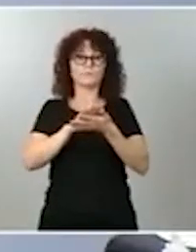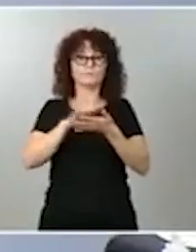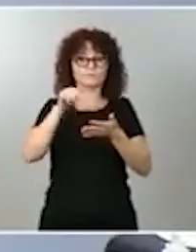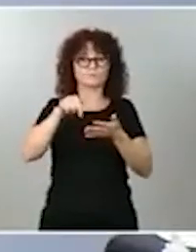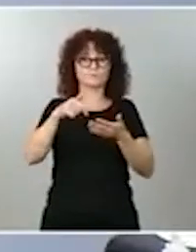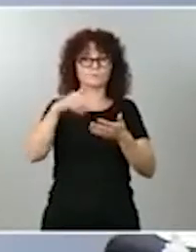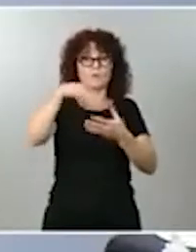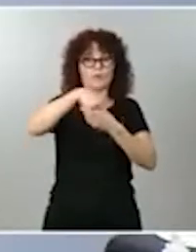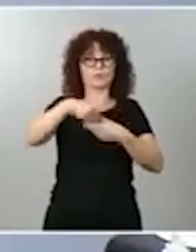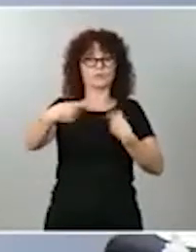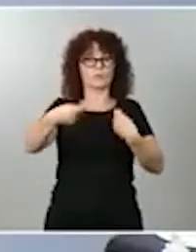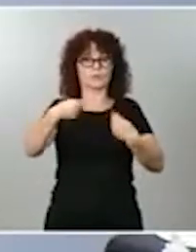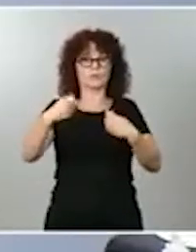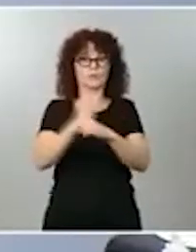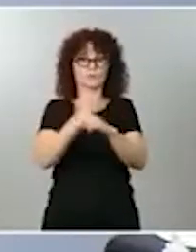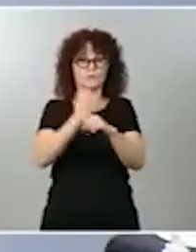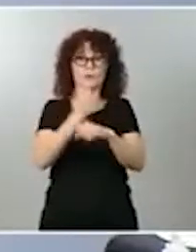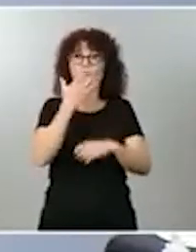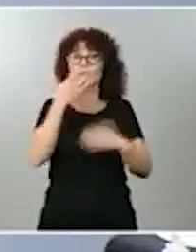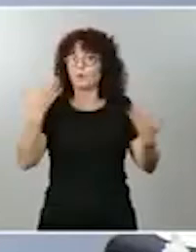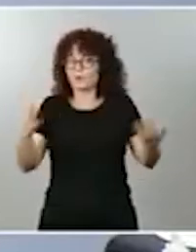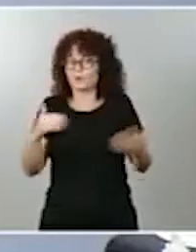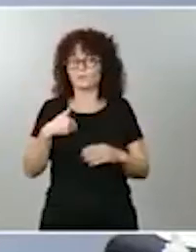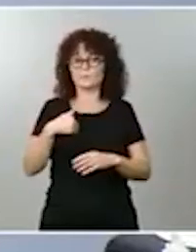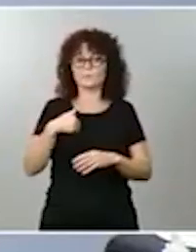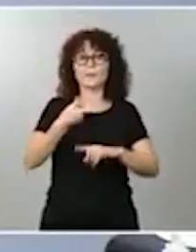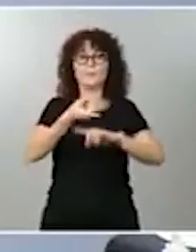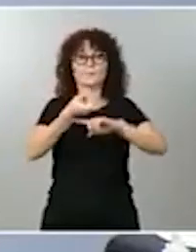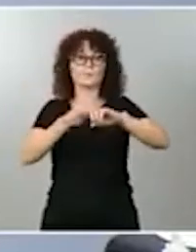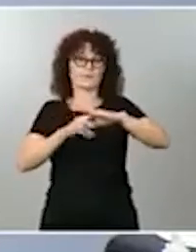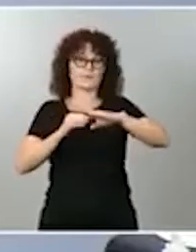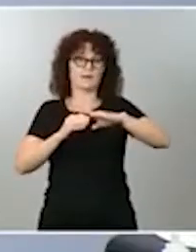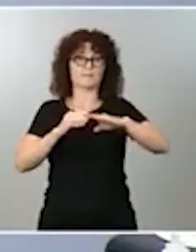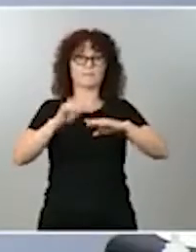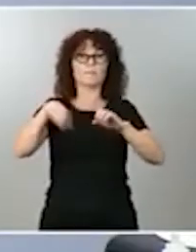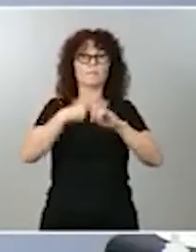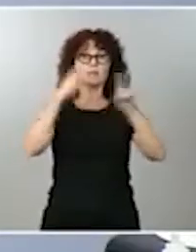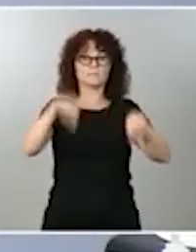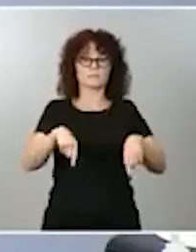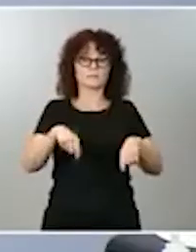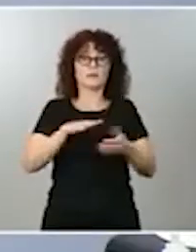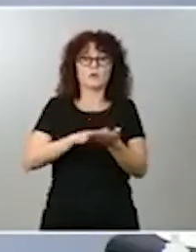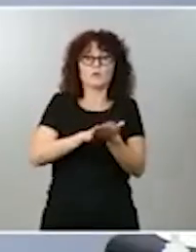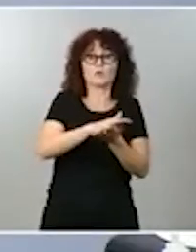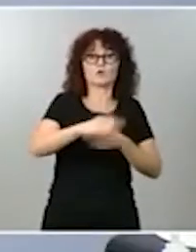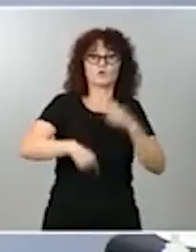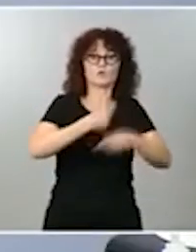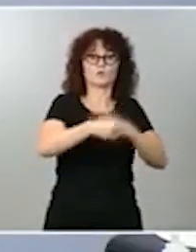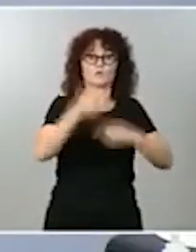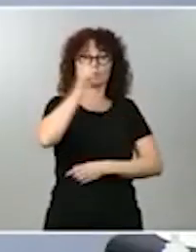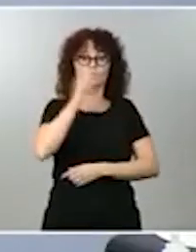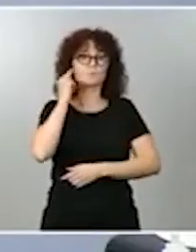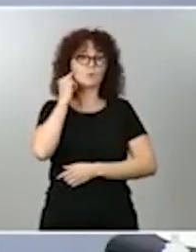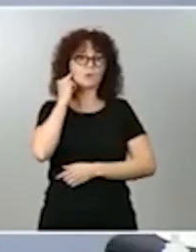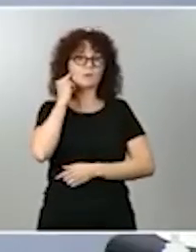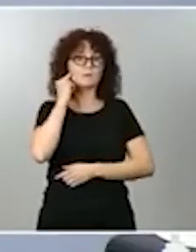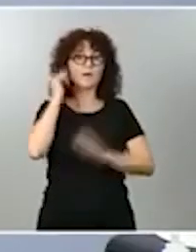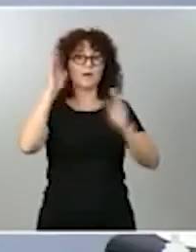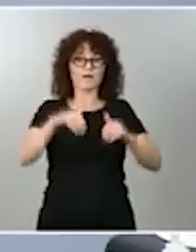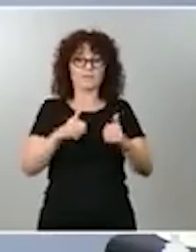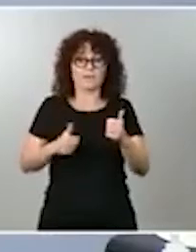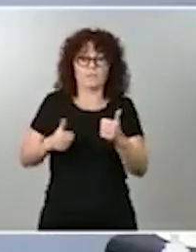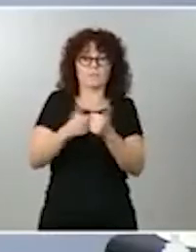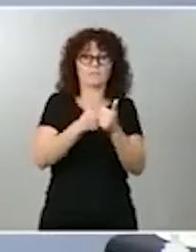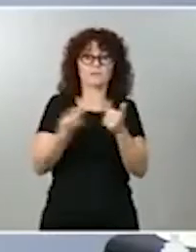trabajo, como puede ser la parcialidad y su efecto desigual en hombres y mujeres, no vamos a conseguir acabar ni con la brecha retributiva ni con las